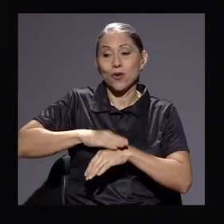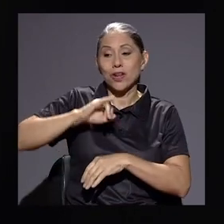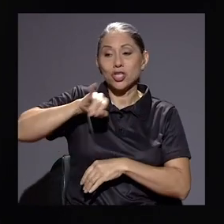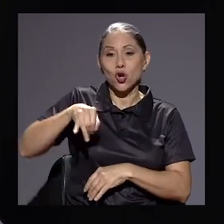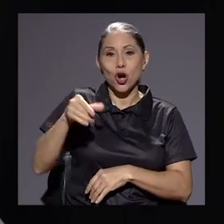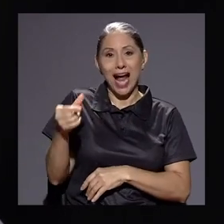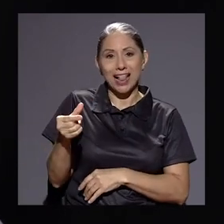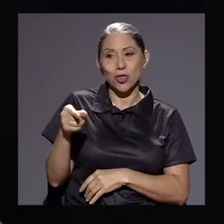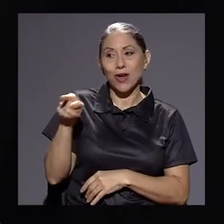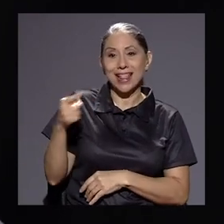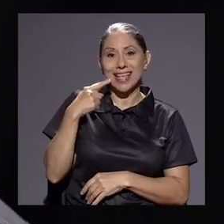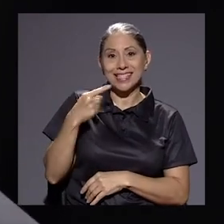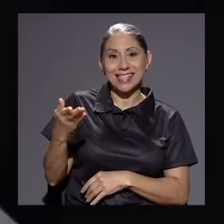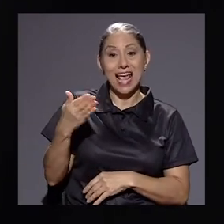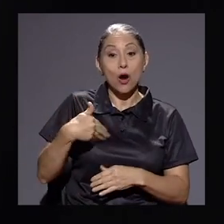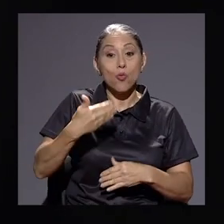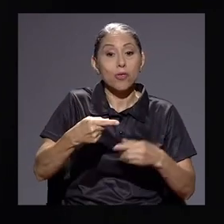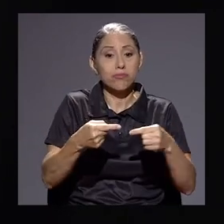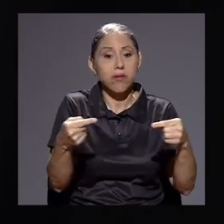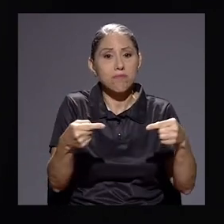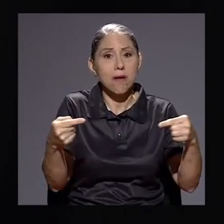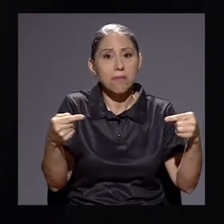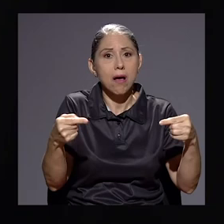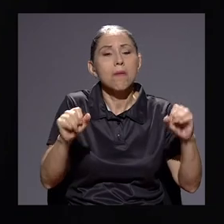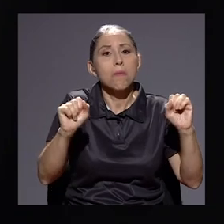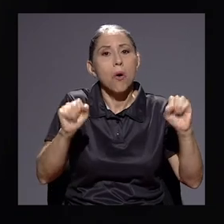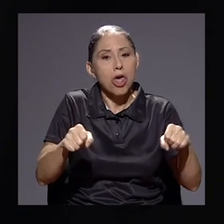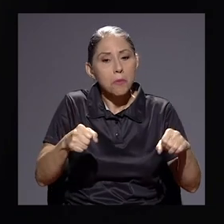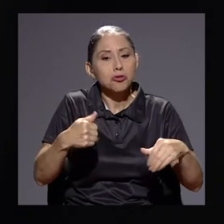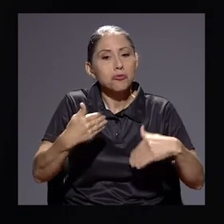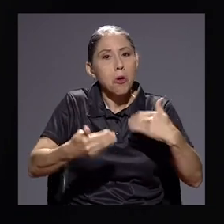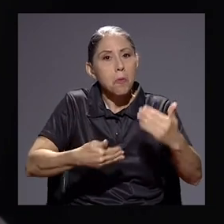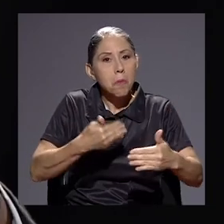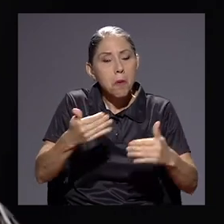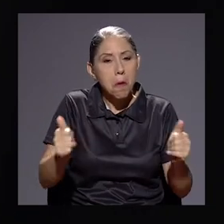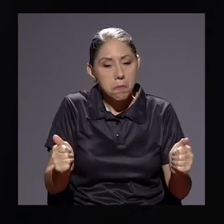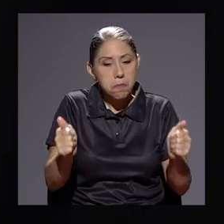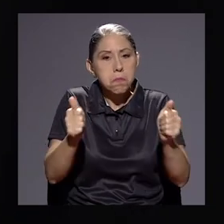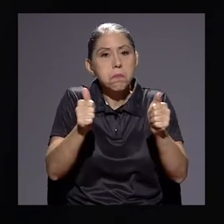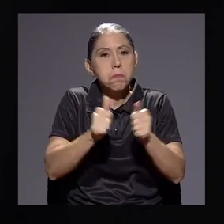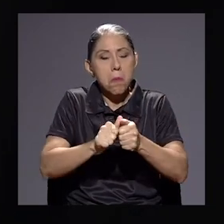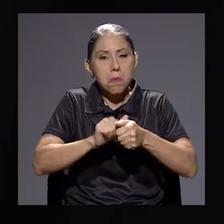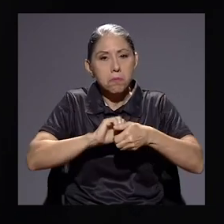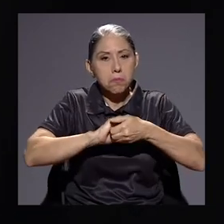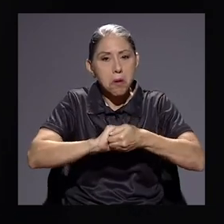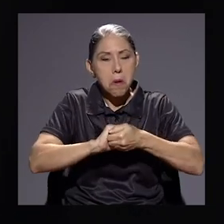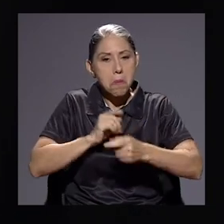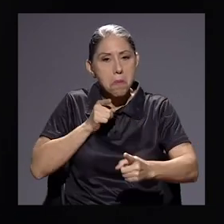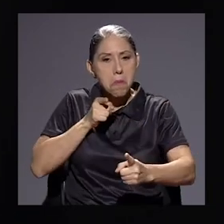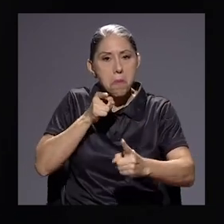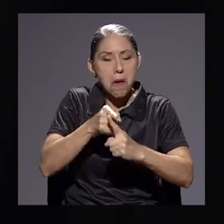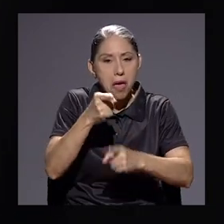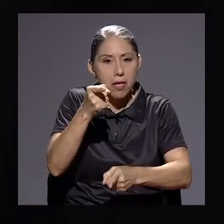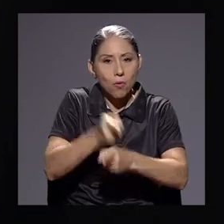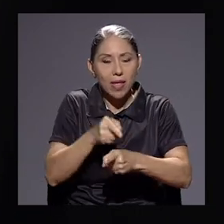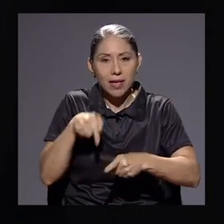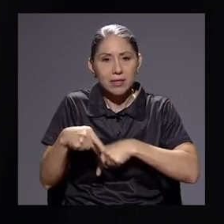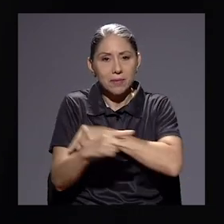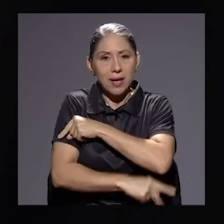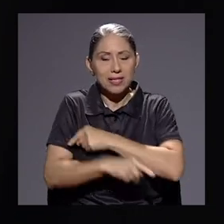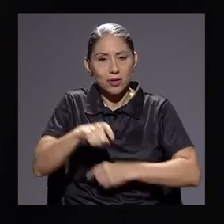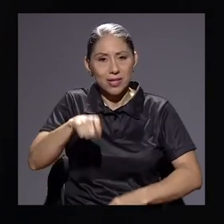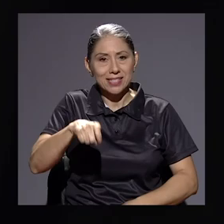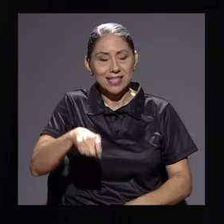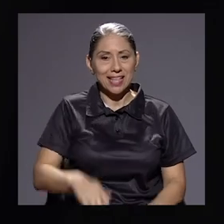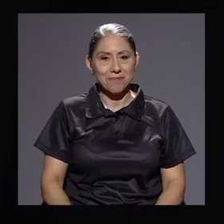Galton. John Galton decía que en los disensos podíamos encontrar la capacidad de ir todos de la mano bajo una ruta adecuada. Este país lo